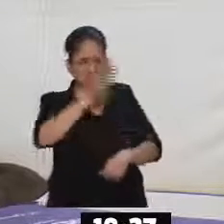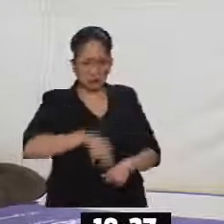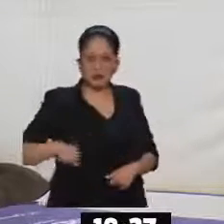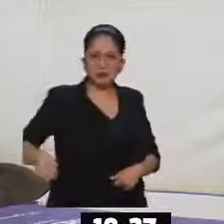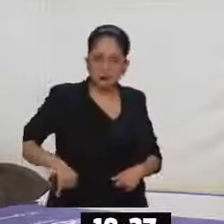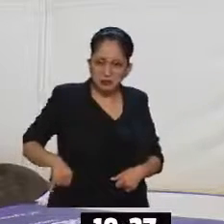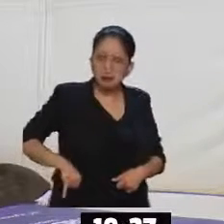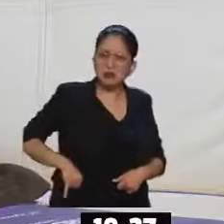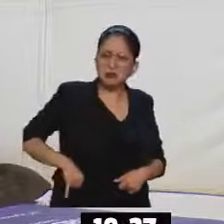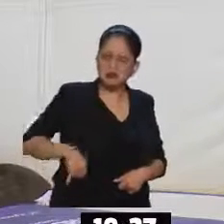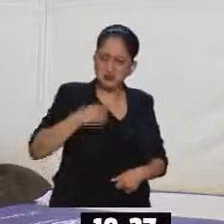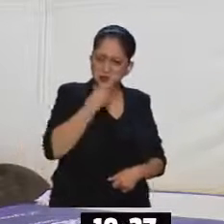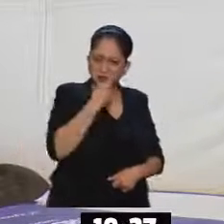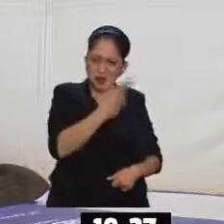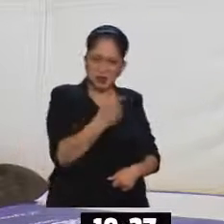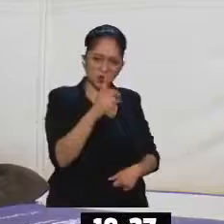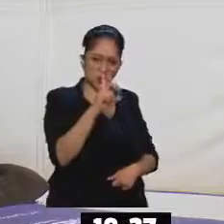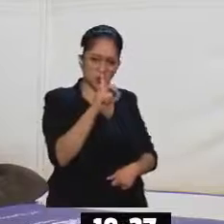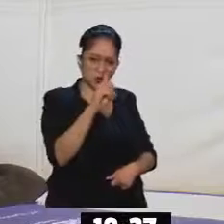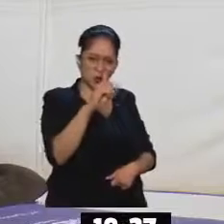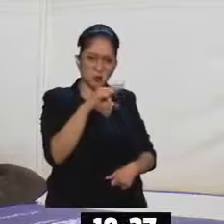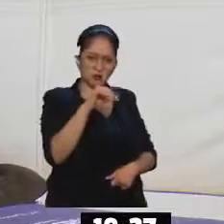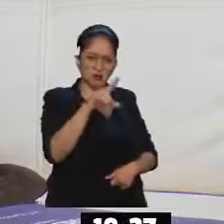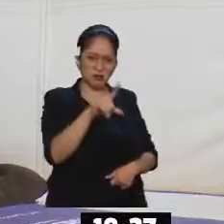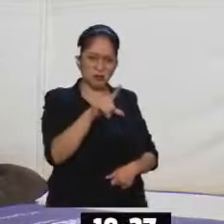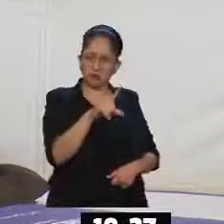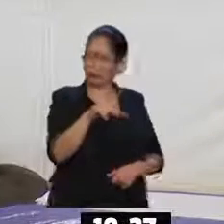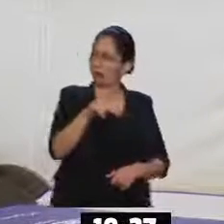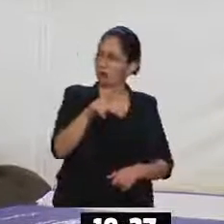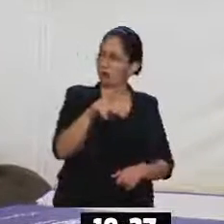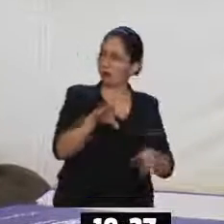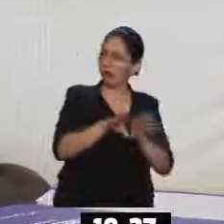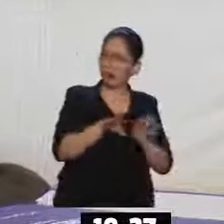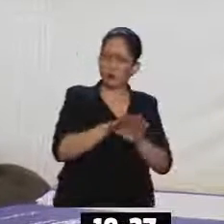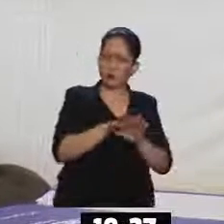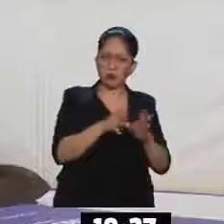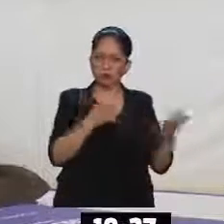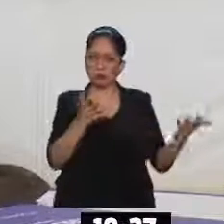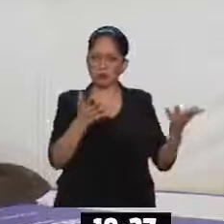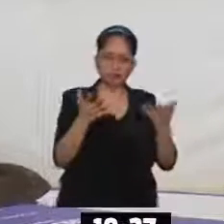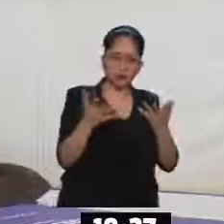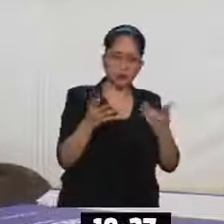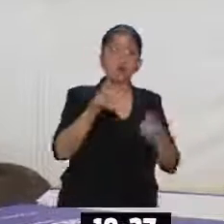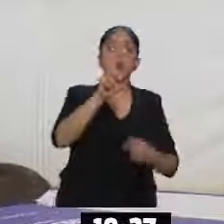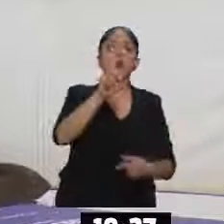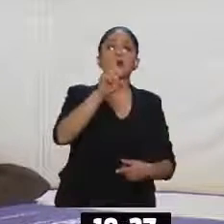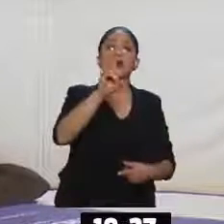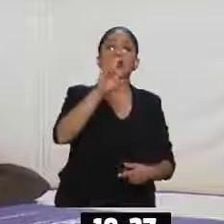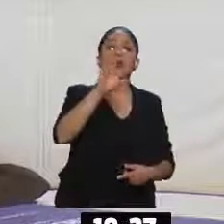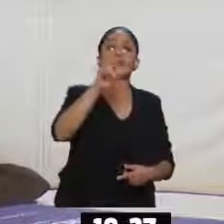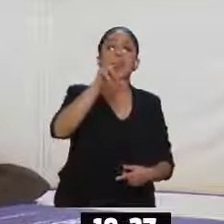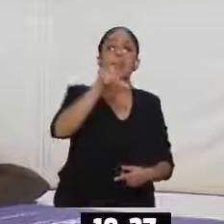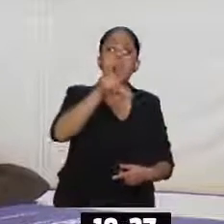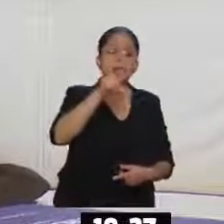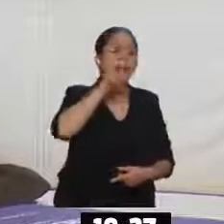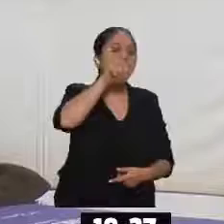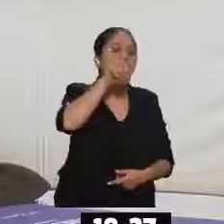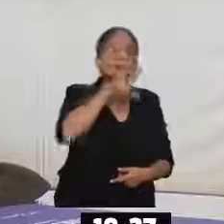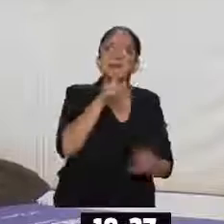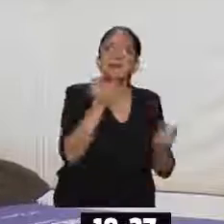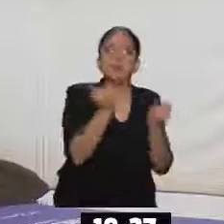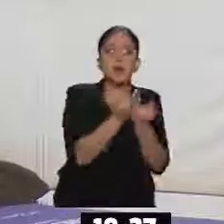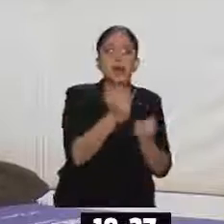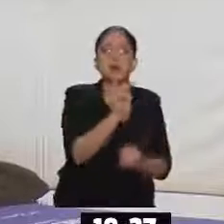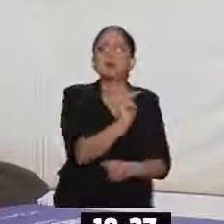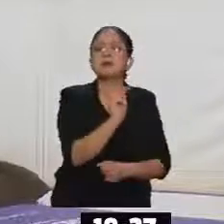Me dijeron que era un documental. Bueno, yo me quedo así de... ¿Cómo? O sea, sí. Los documentales son películas. Exacto. Y en su formato,